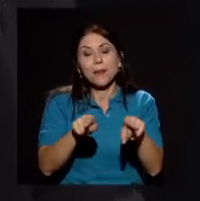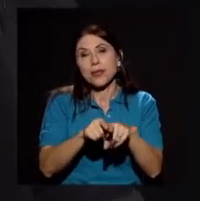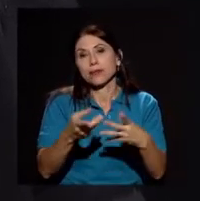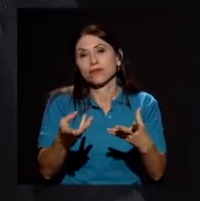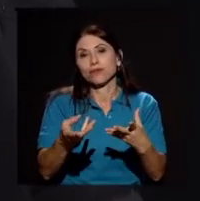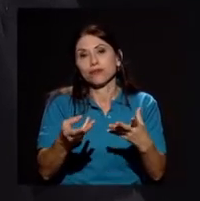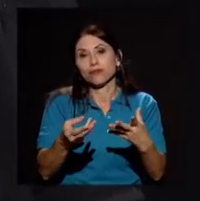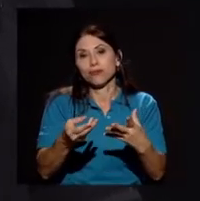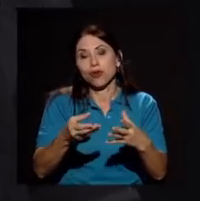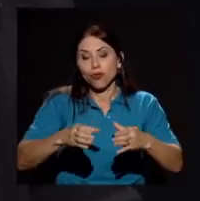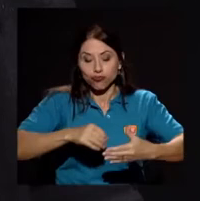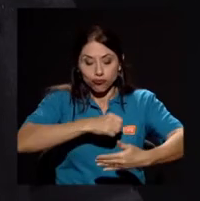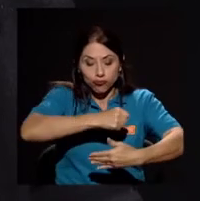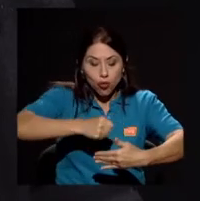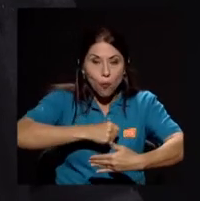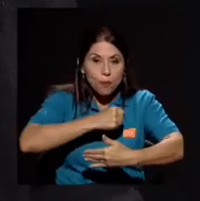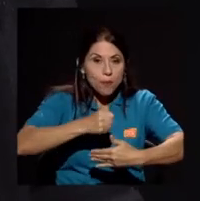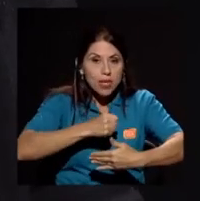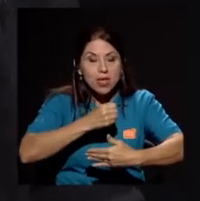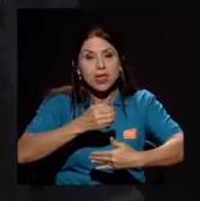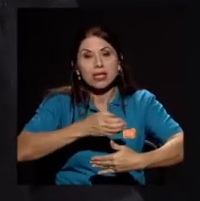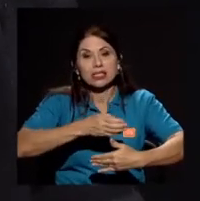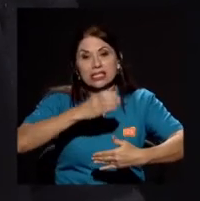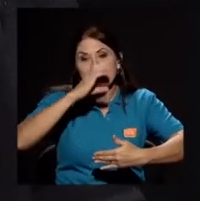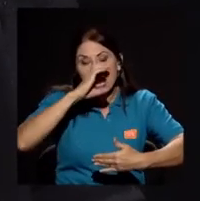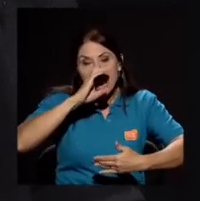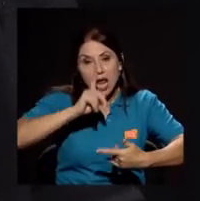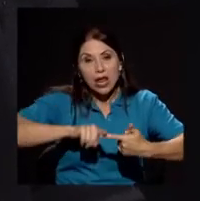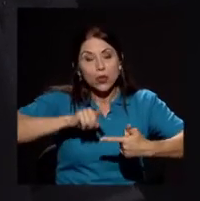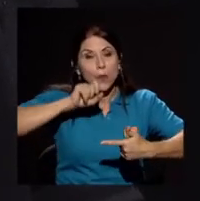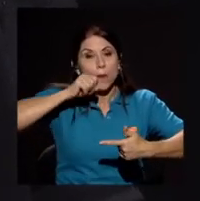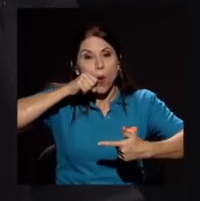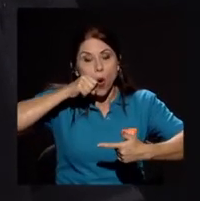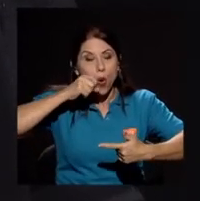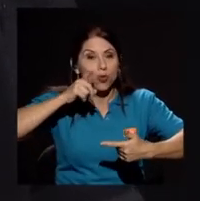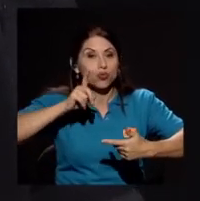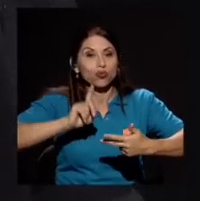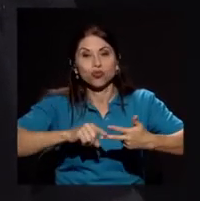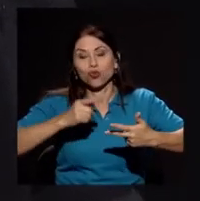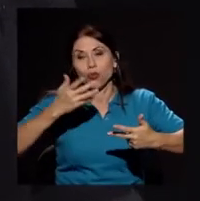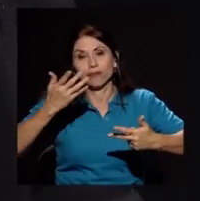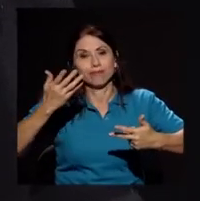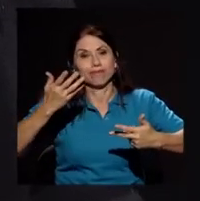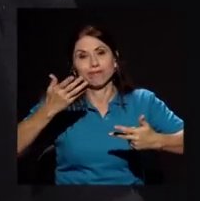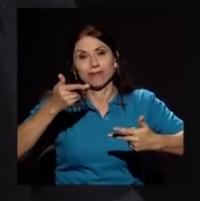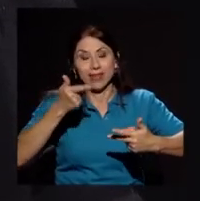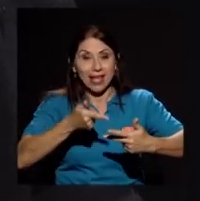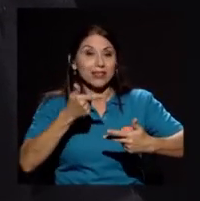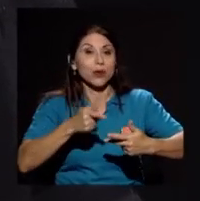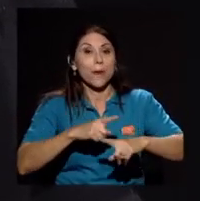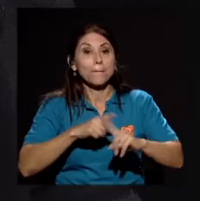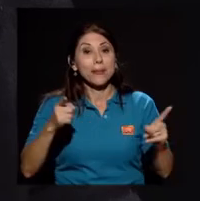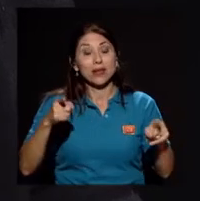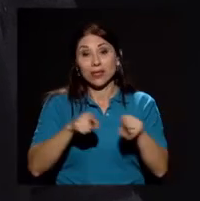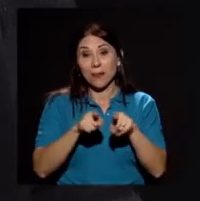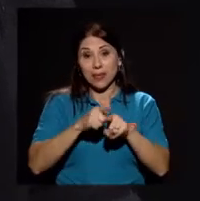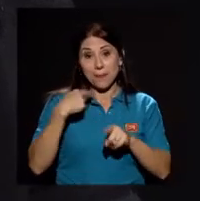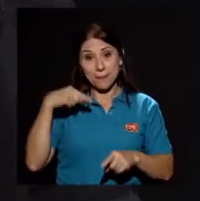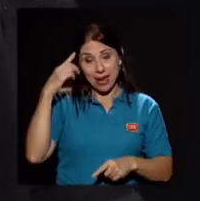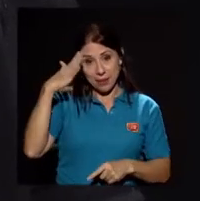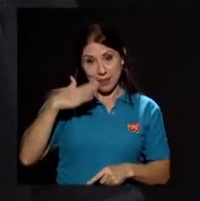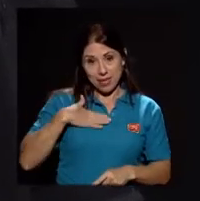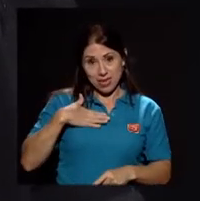el cerdo el pollo que se yo en esa parte pero para mi también yo soy